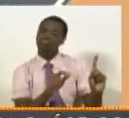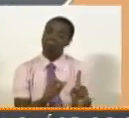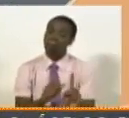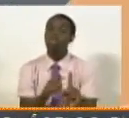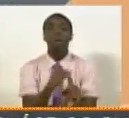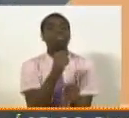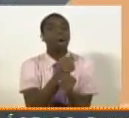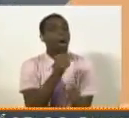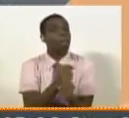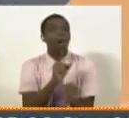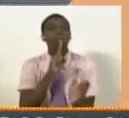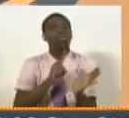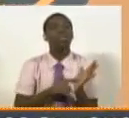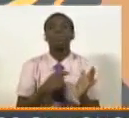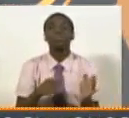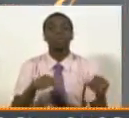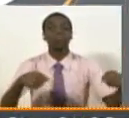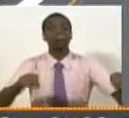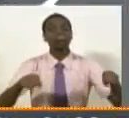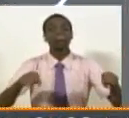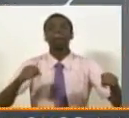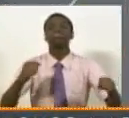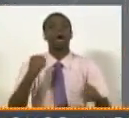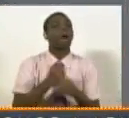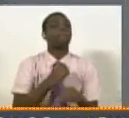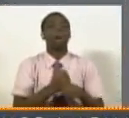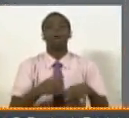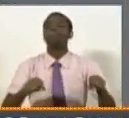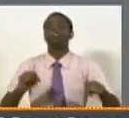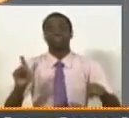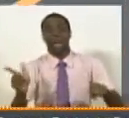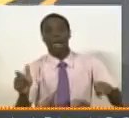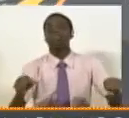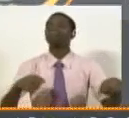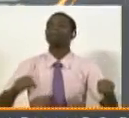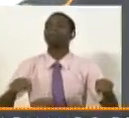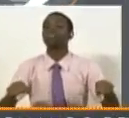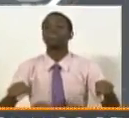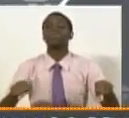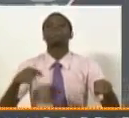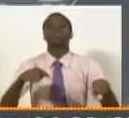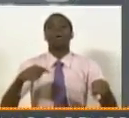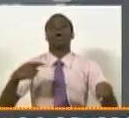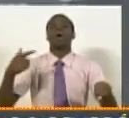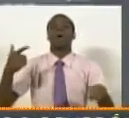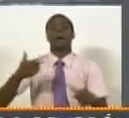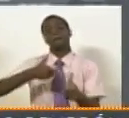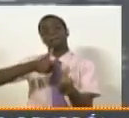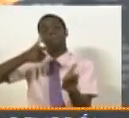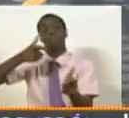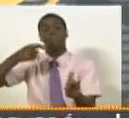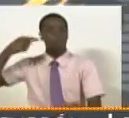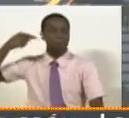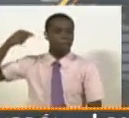como mototaxista y recibió una herida por arma de fuego